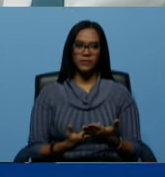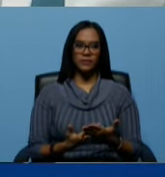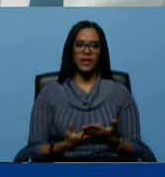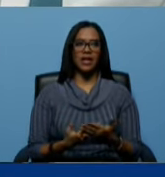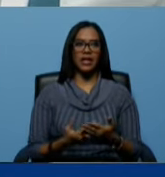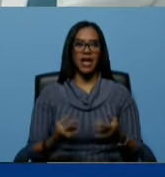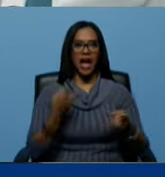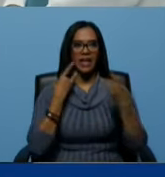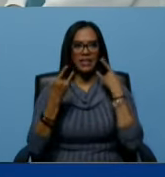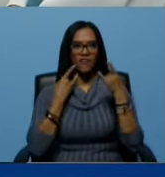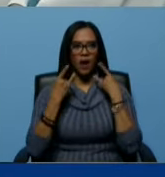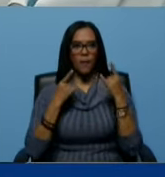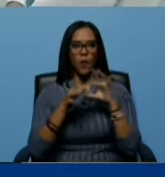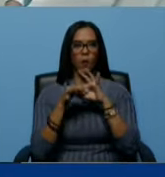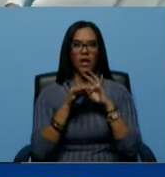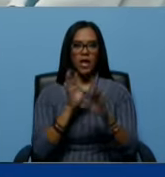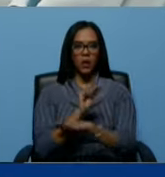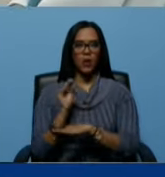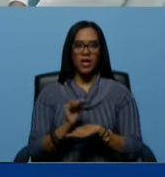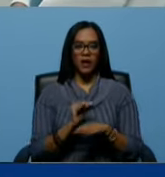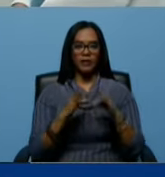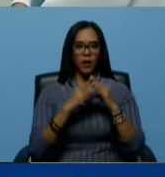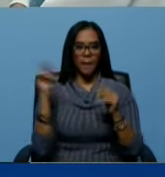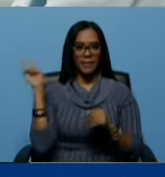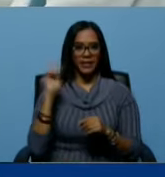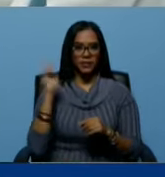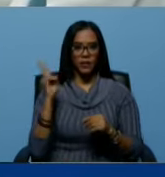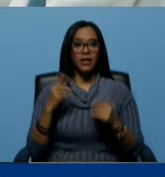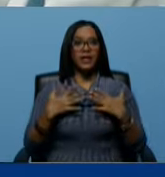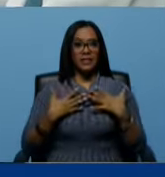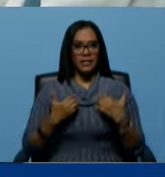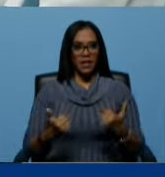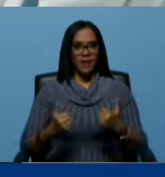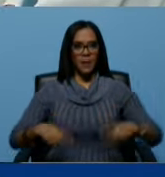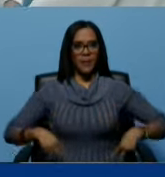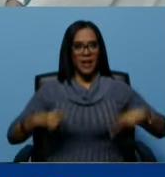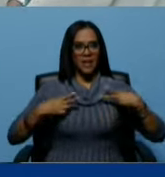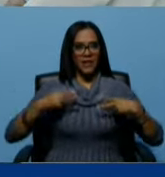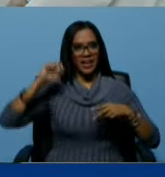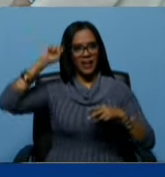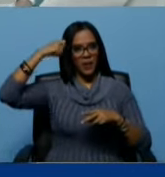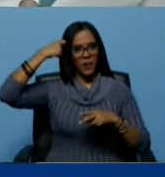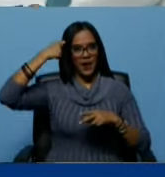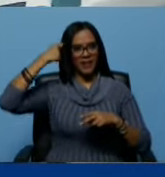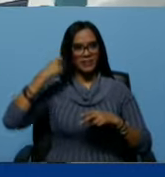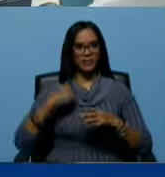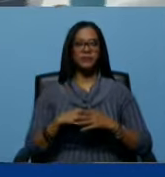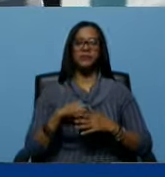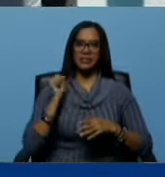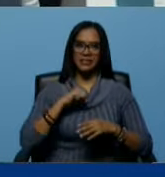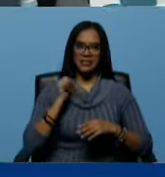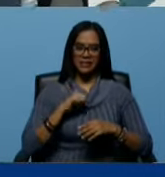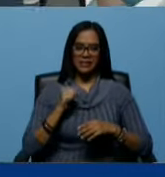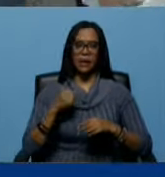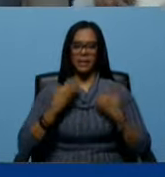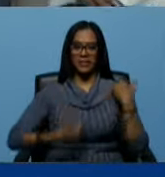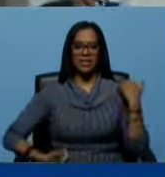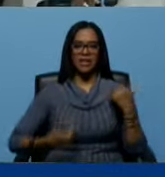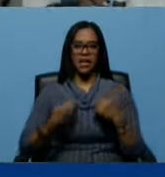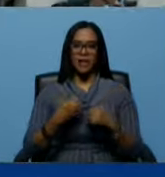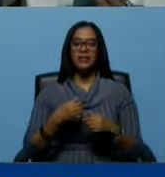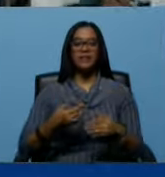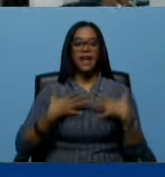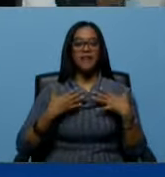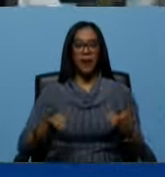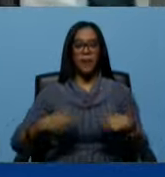Y activamos unidades de cuidados intensivos en todo el país y salvamos la vida. ¿Te acuerdas, doctora Gabriela? Así es, presidente. Salvamos la vida de todos los venezolanos a través del